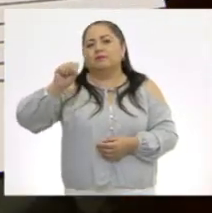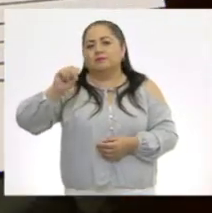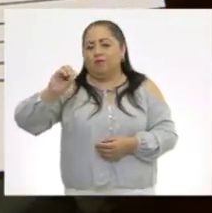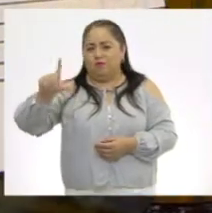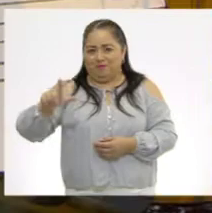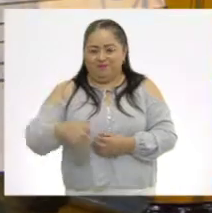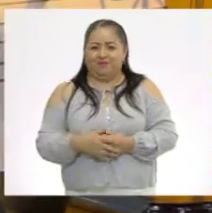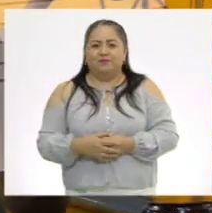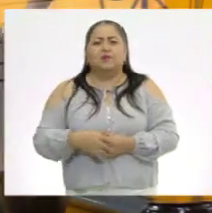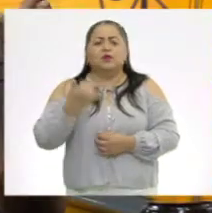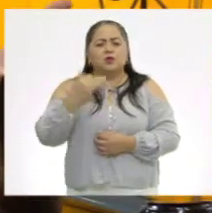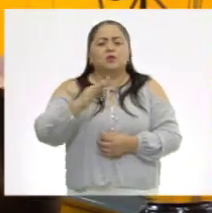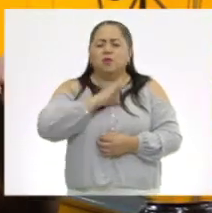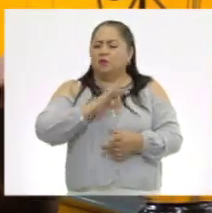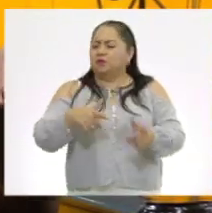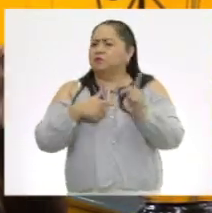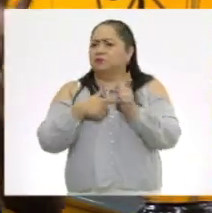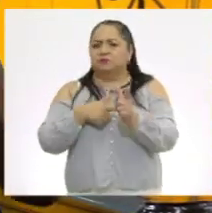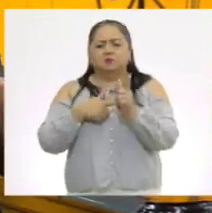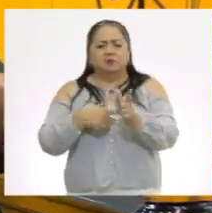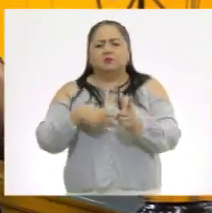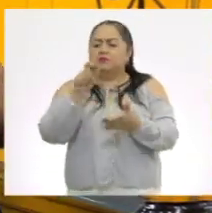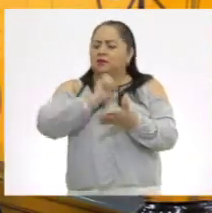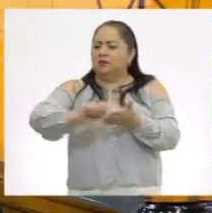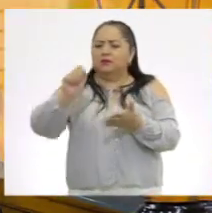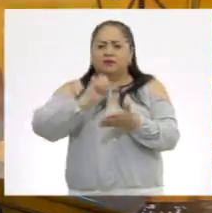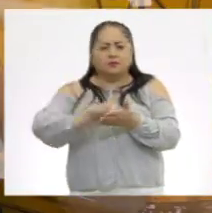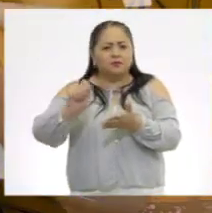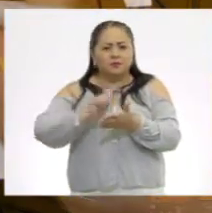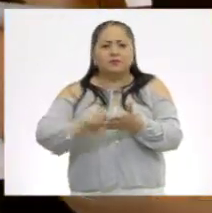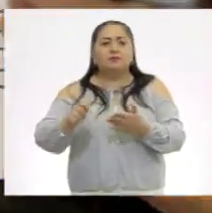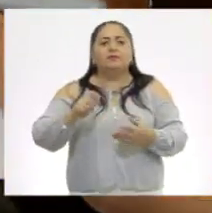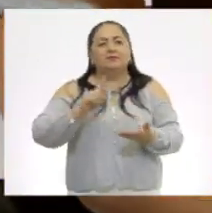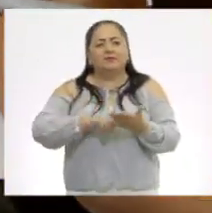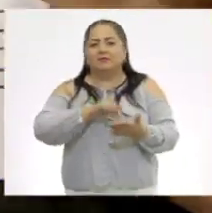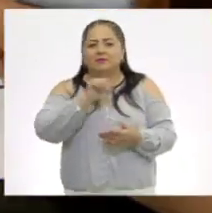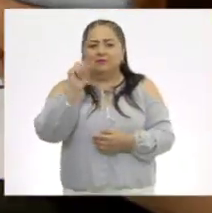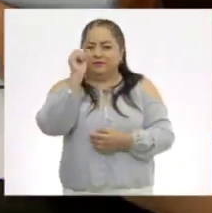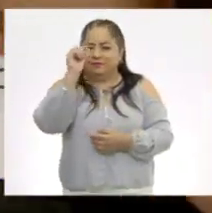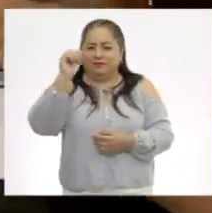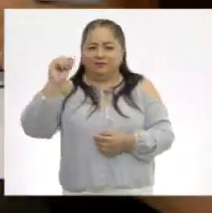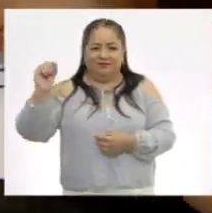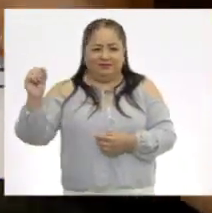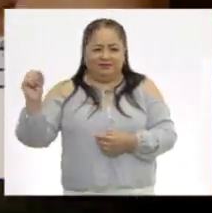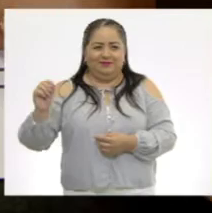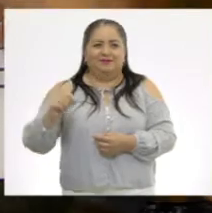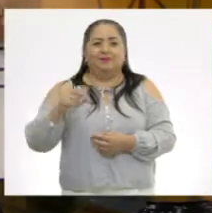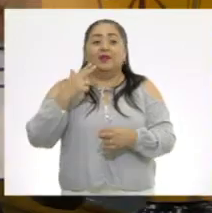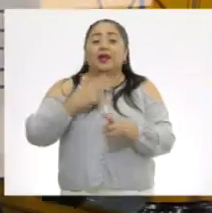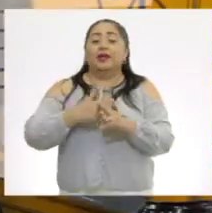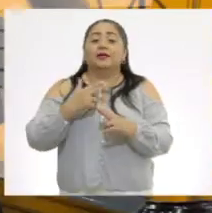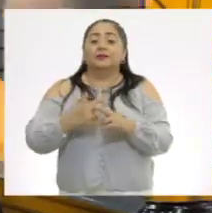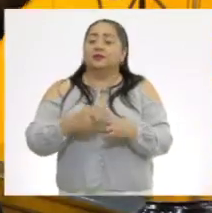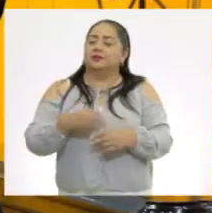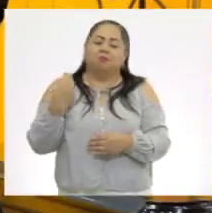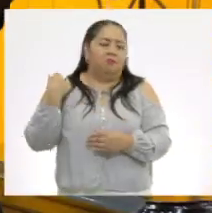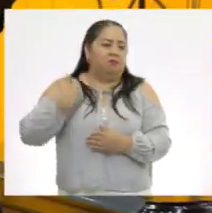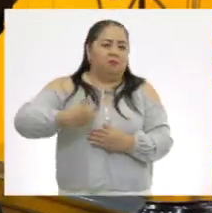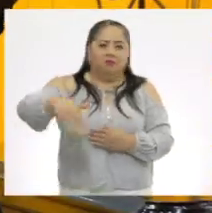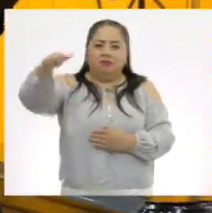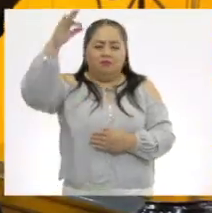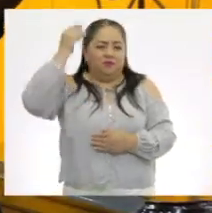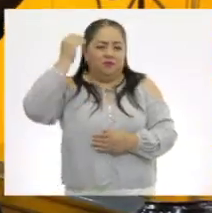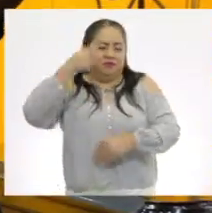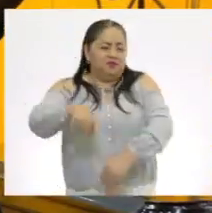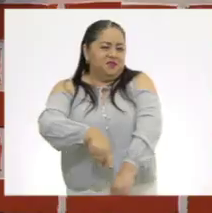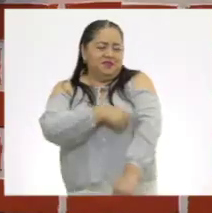sol. Y podríamos continuar escribiendo notitas a través de las líneas adicionales hasta el infinito y más